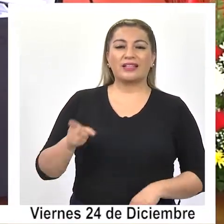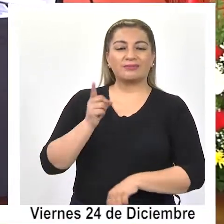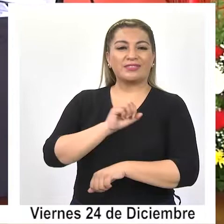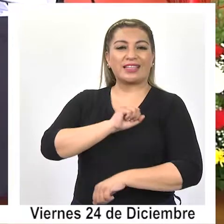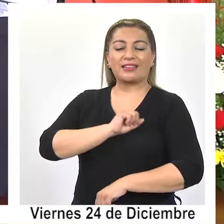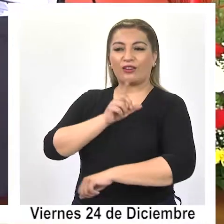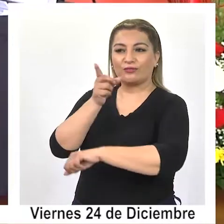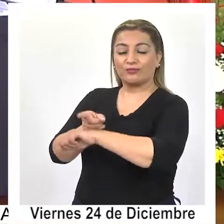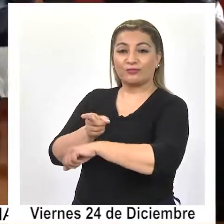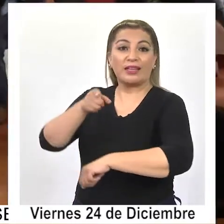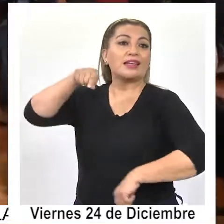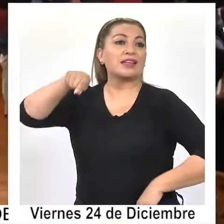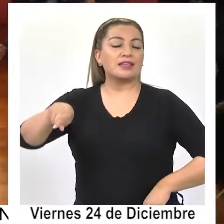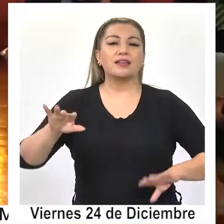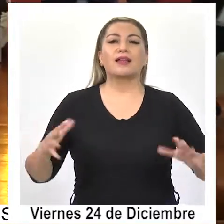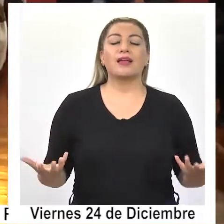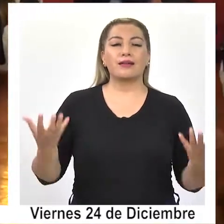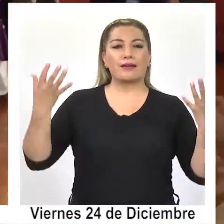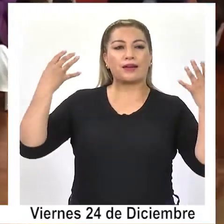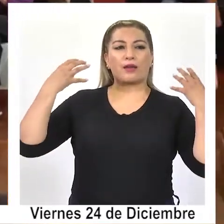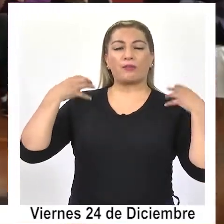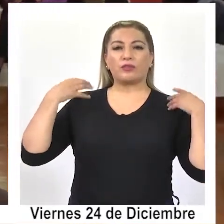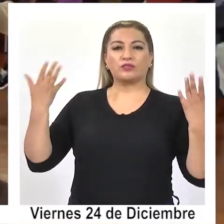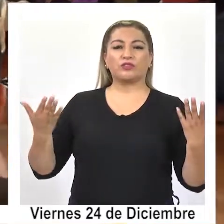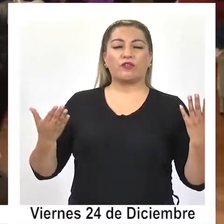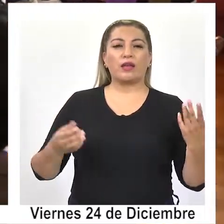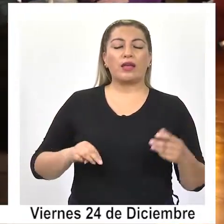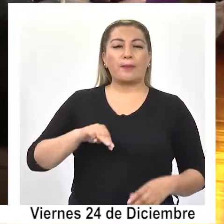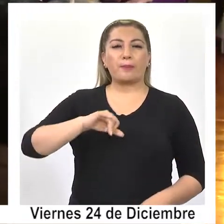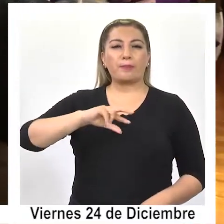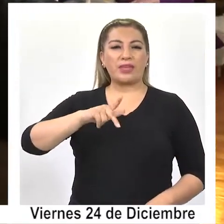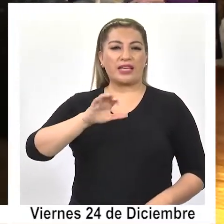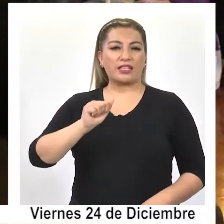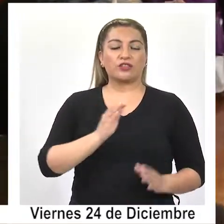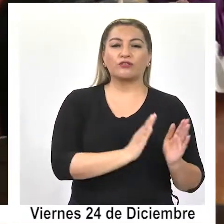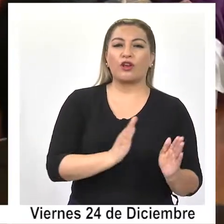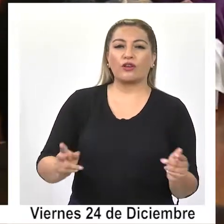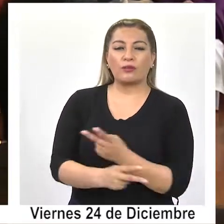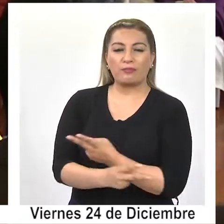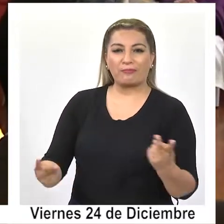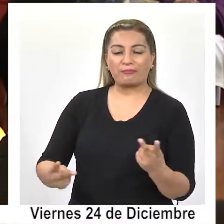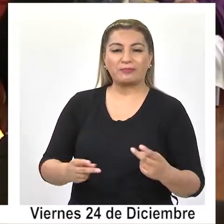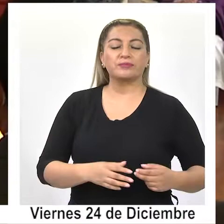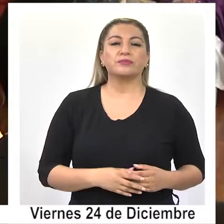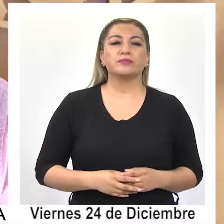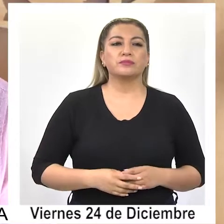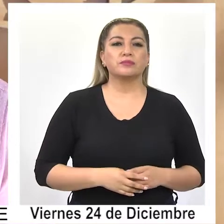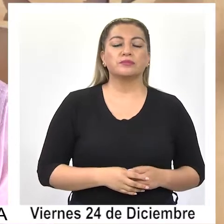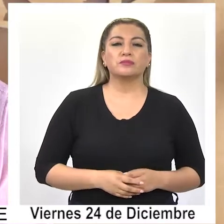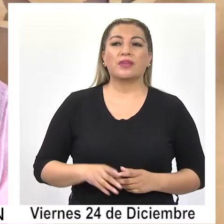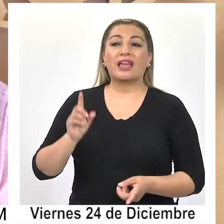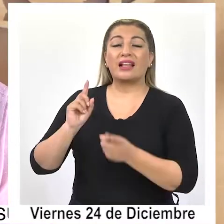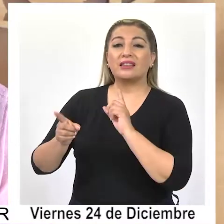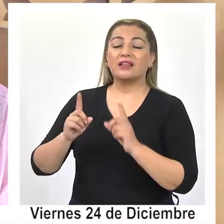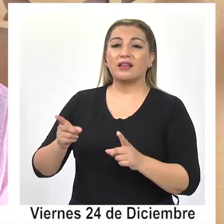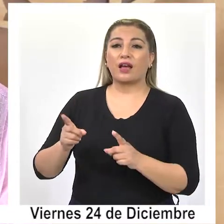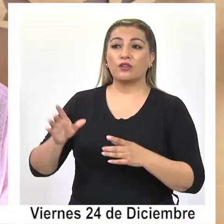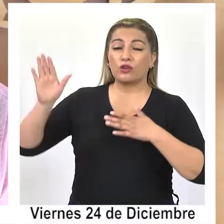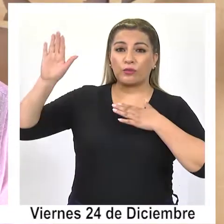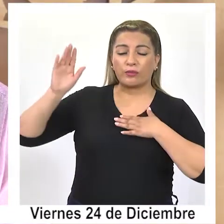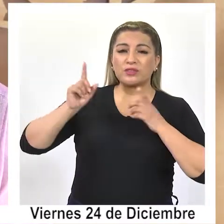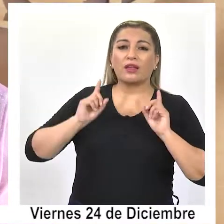Santiago y quien se encarga de aristas como la migración y el orden público. Creo que el delegado presidencial debe